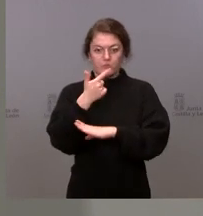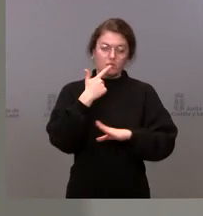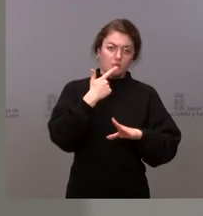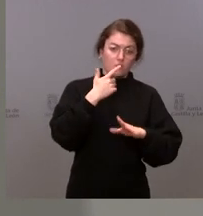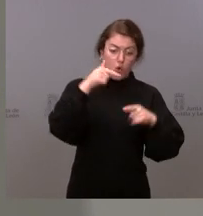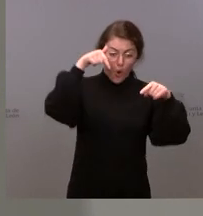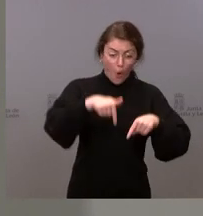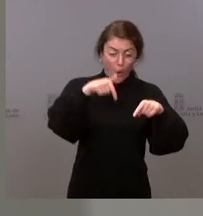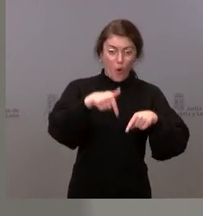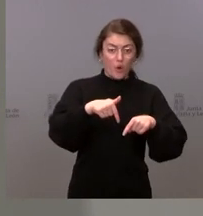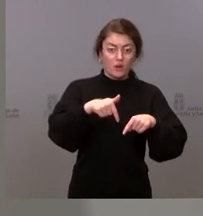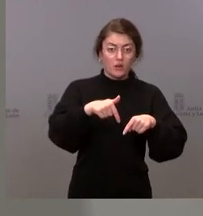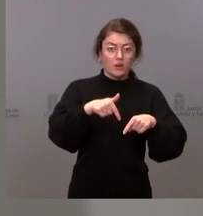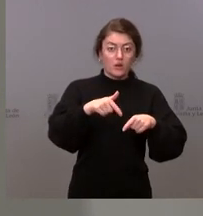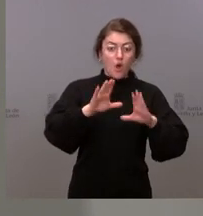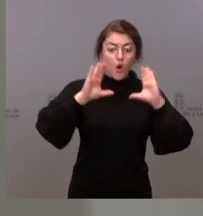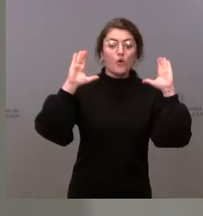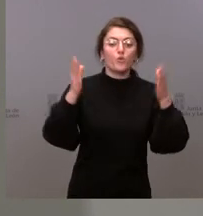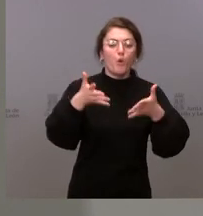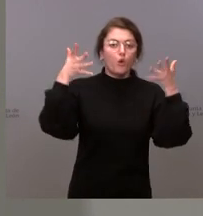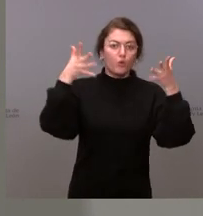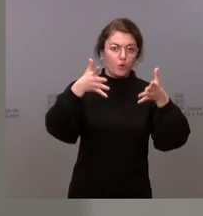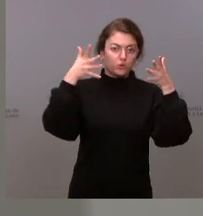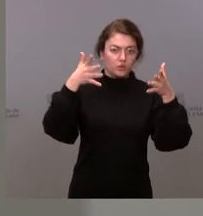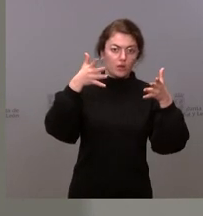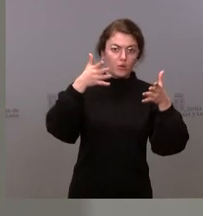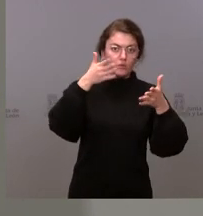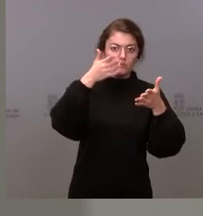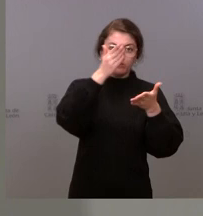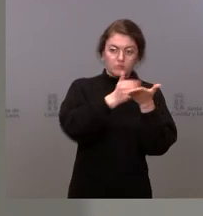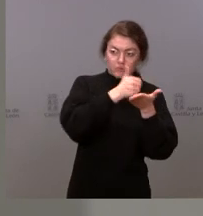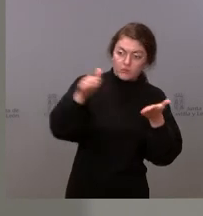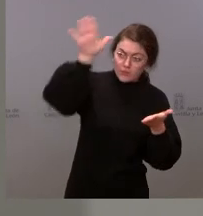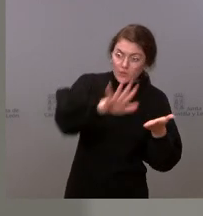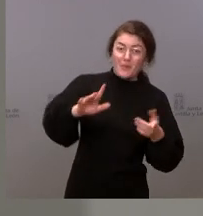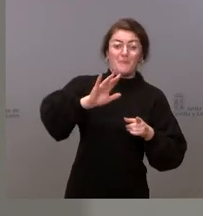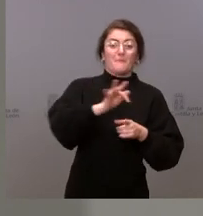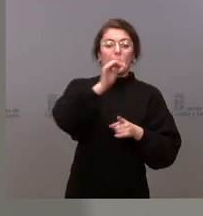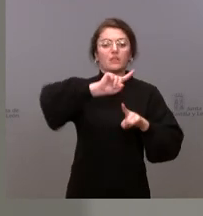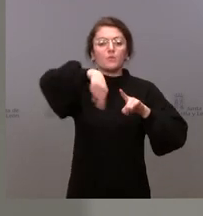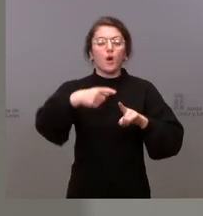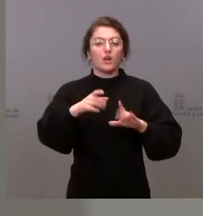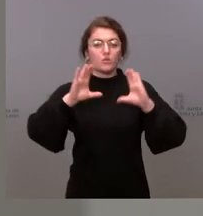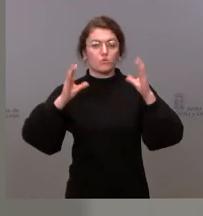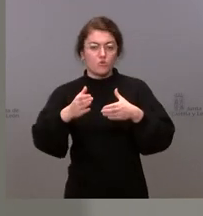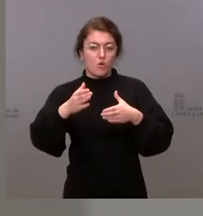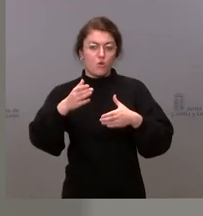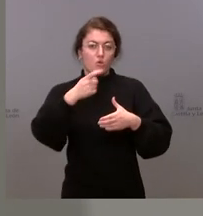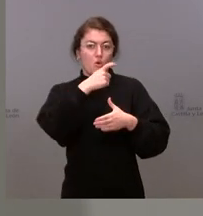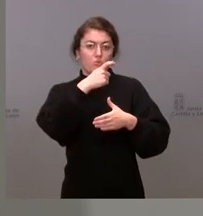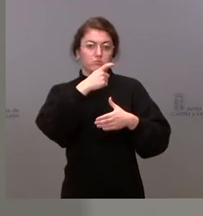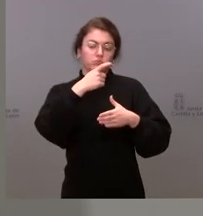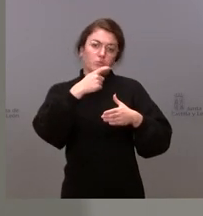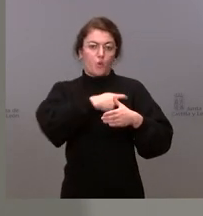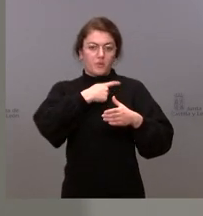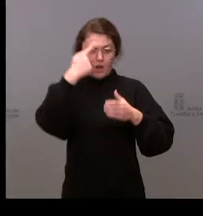debatiendo este asunto y habrá una reunión del Consejo de Expertos y nosotros, a la vista de ambas cosas, tomaremos las decisiones que sean oportunas.